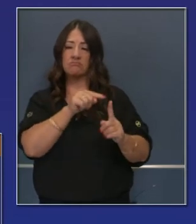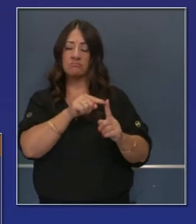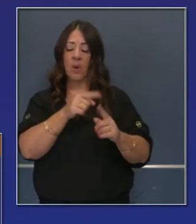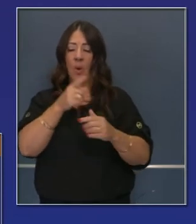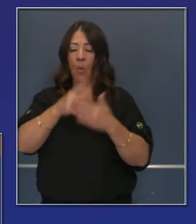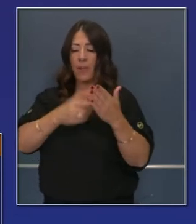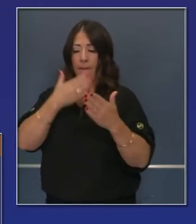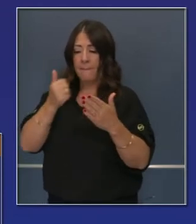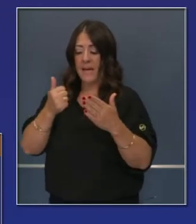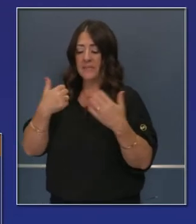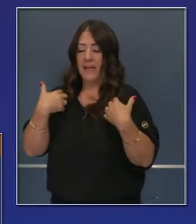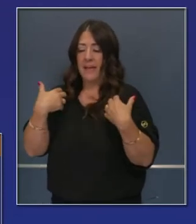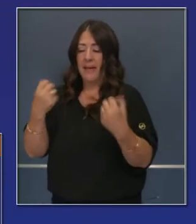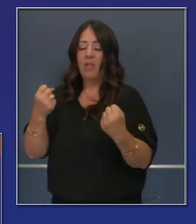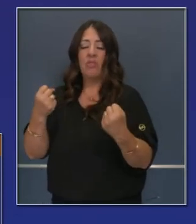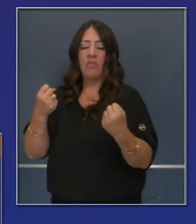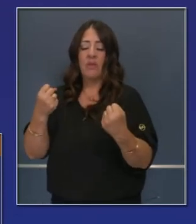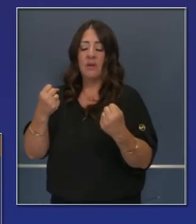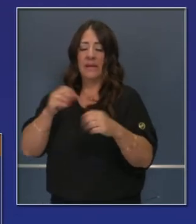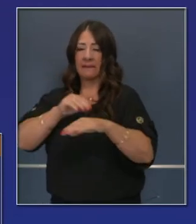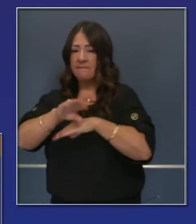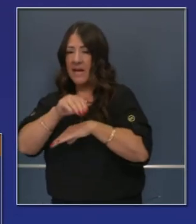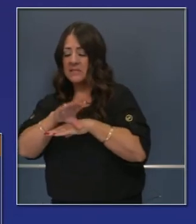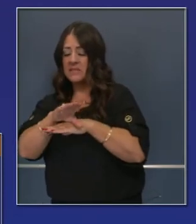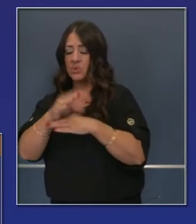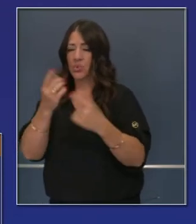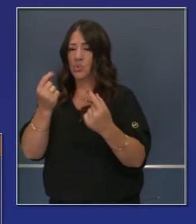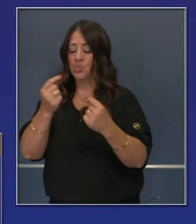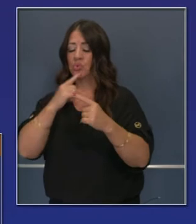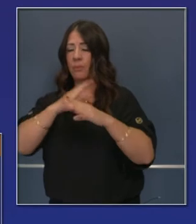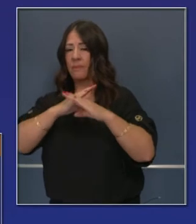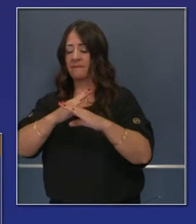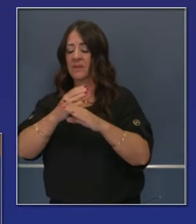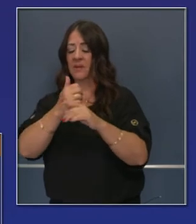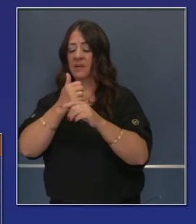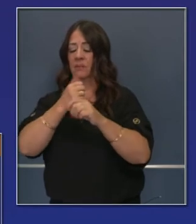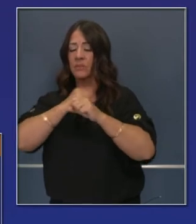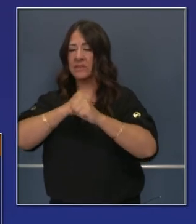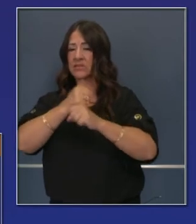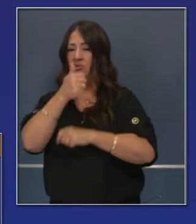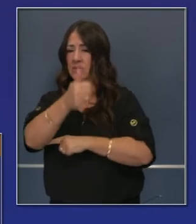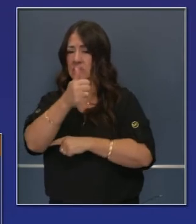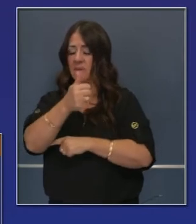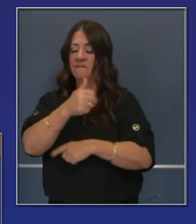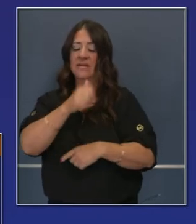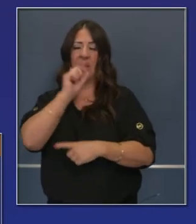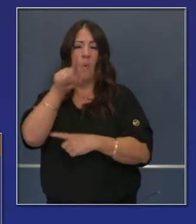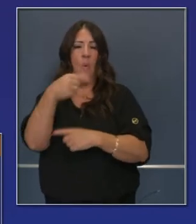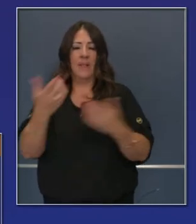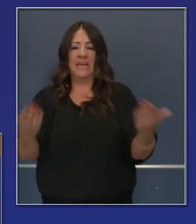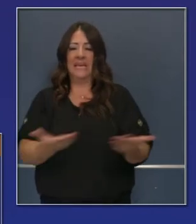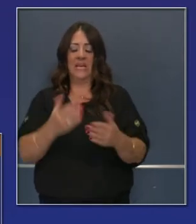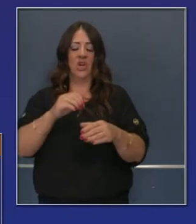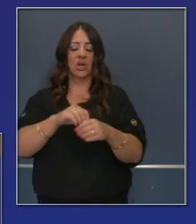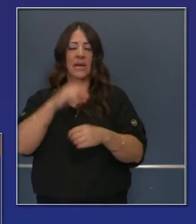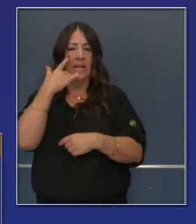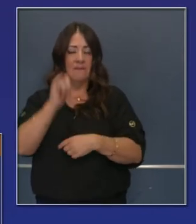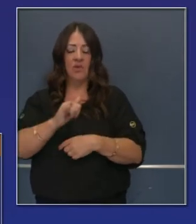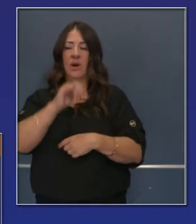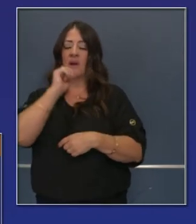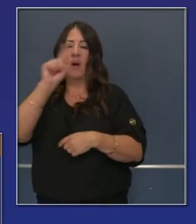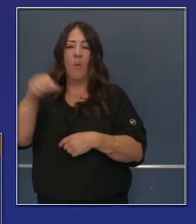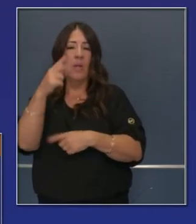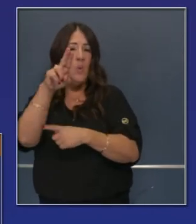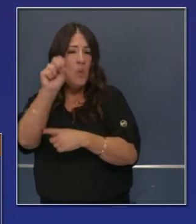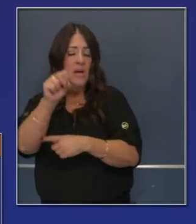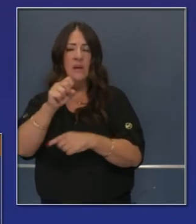que todo a la salud pública. Eso es algo que hacemos con los ojos bien abiertos en el mundo entero, no solamente en cuanto